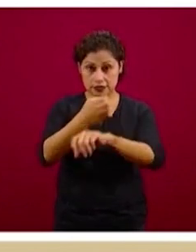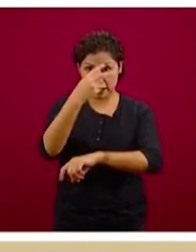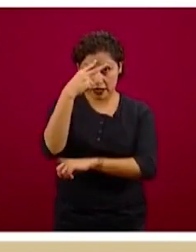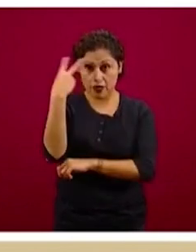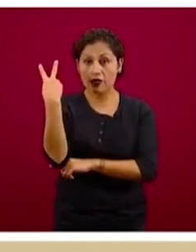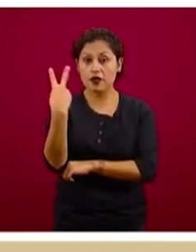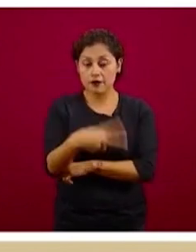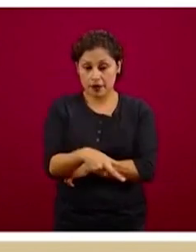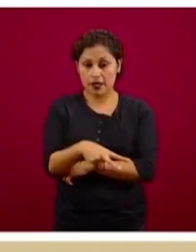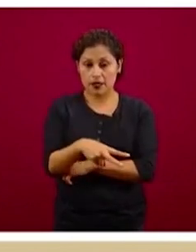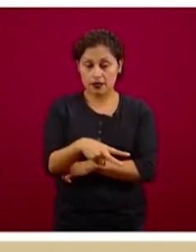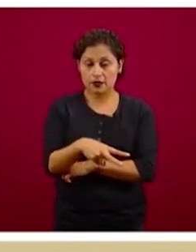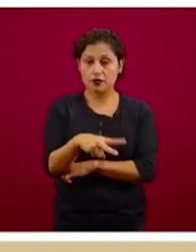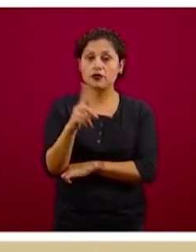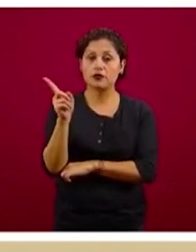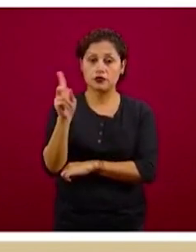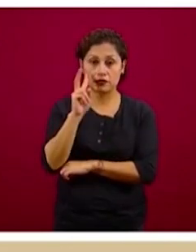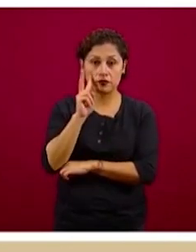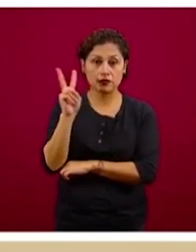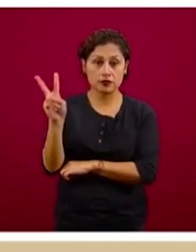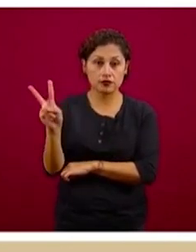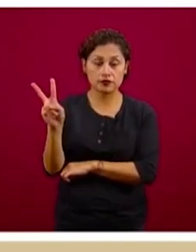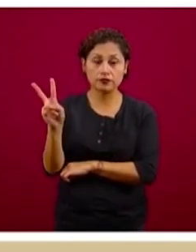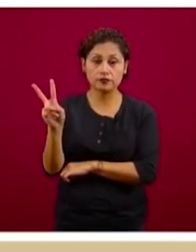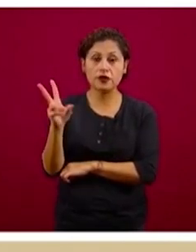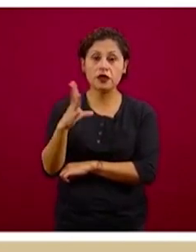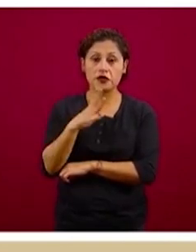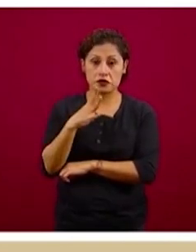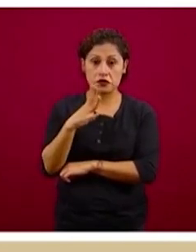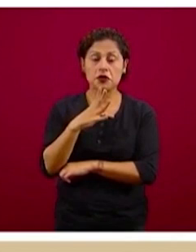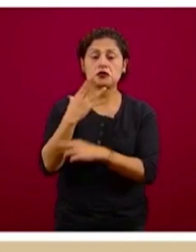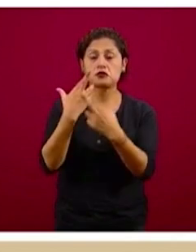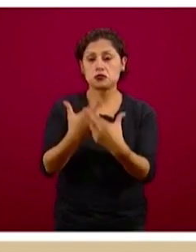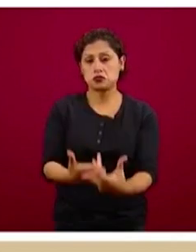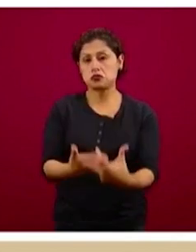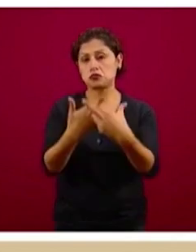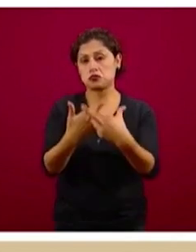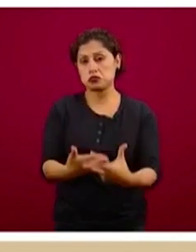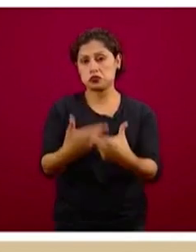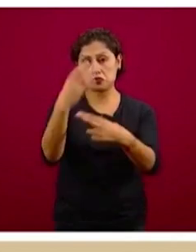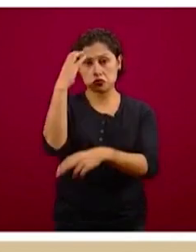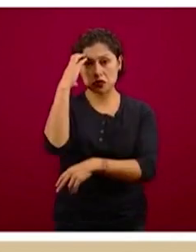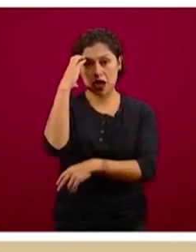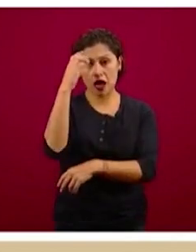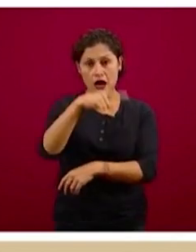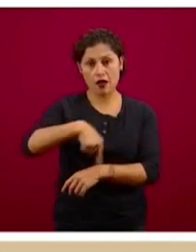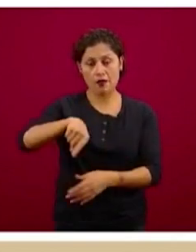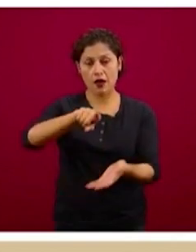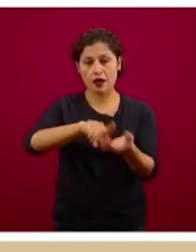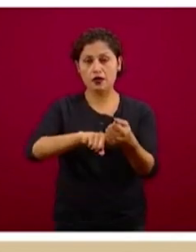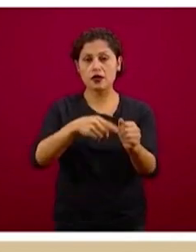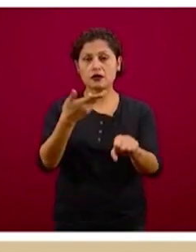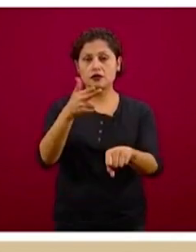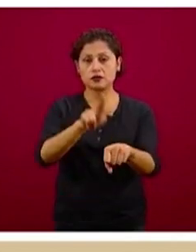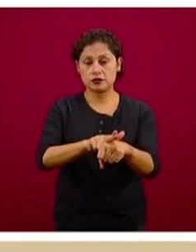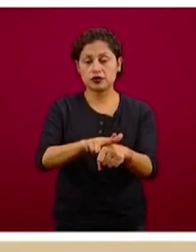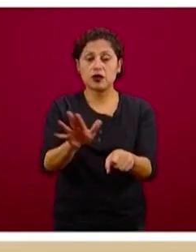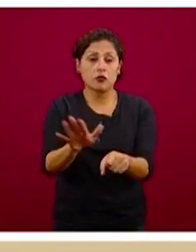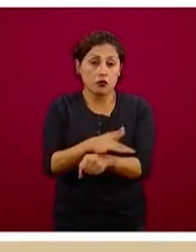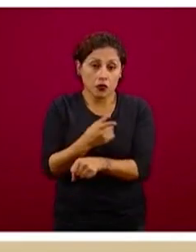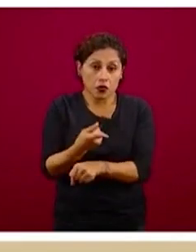afortunadamente la mayor disponibilidad de camas, porque también son los que tienen la mayor cantidad de casos,